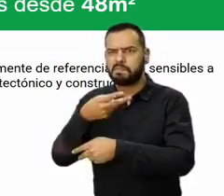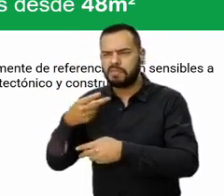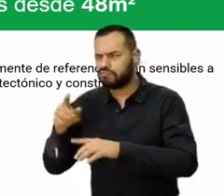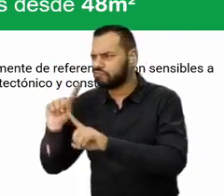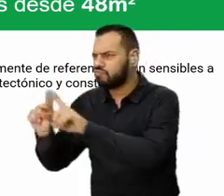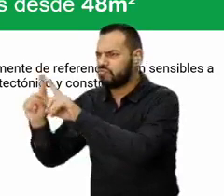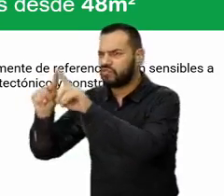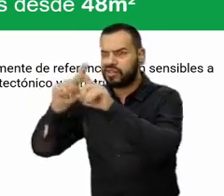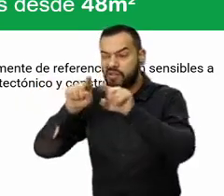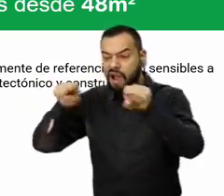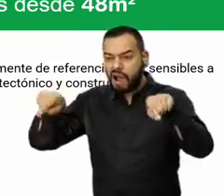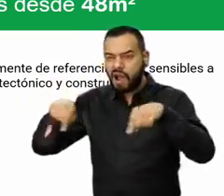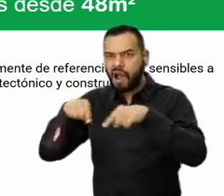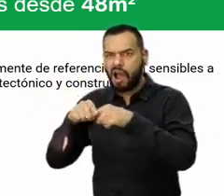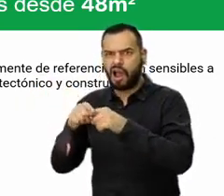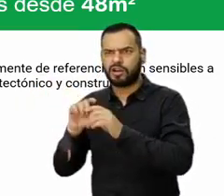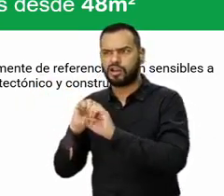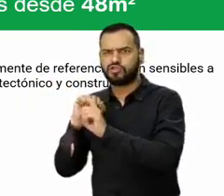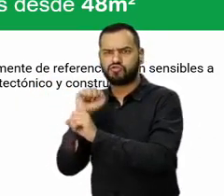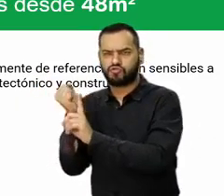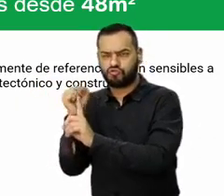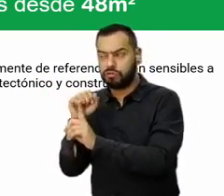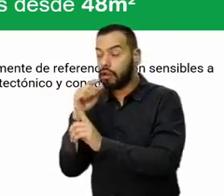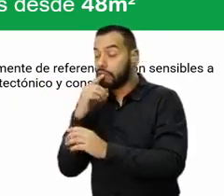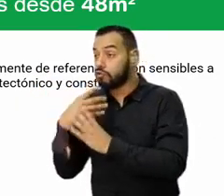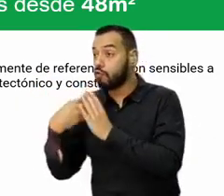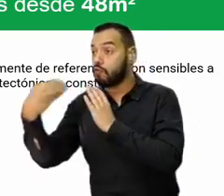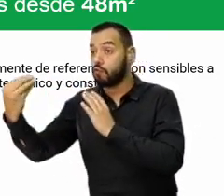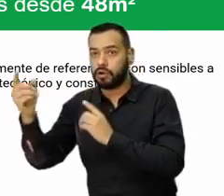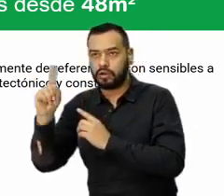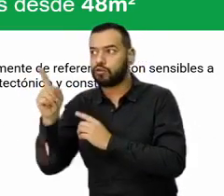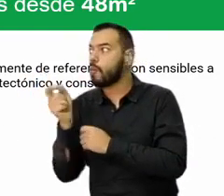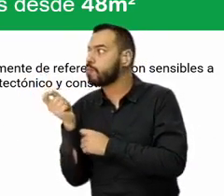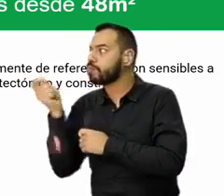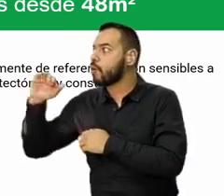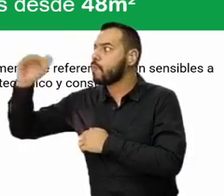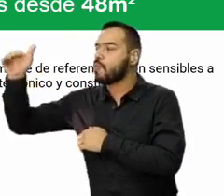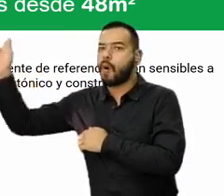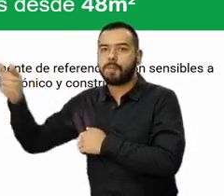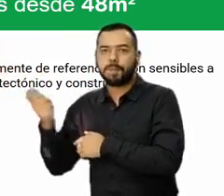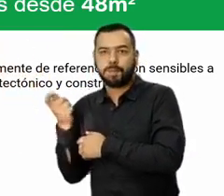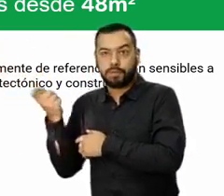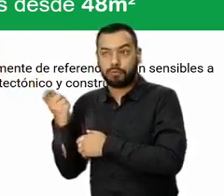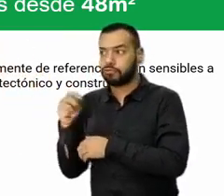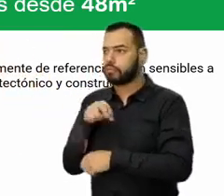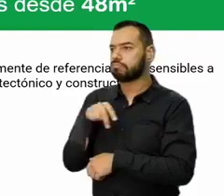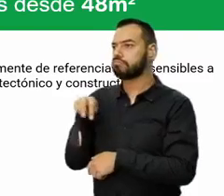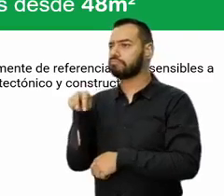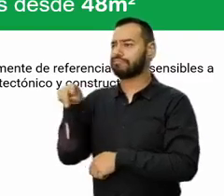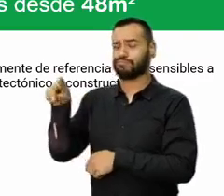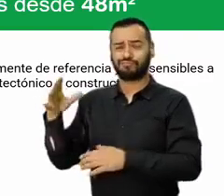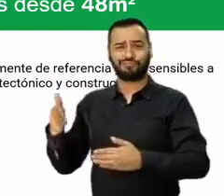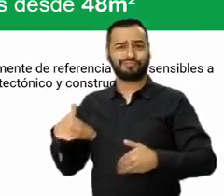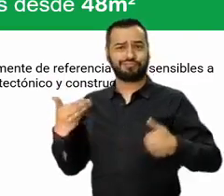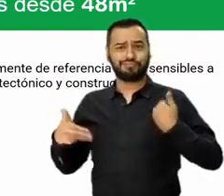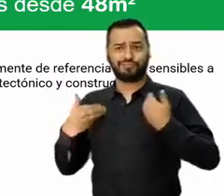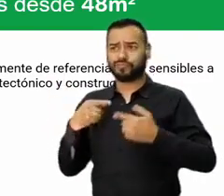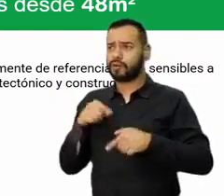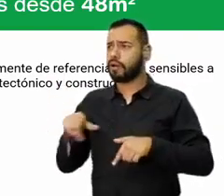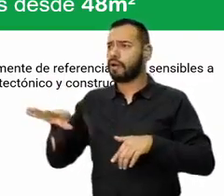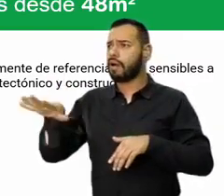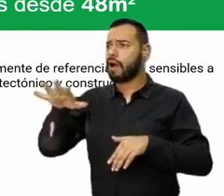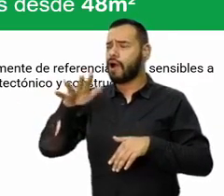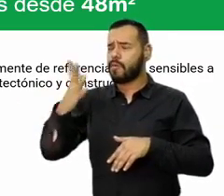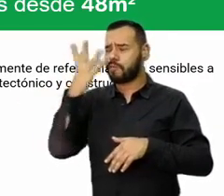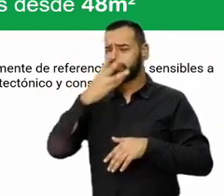todas las áreas sociales sin salir y tienes al lado tu reserva. Y caminas esplendorosamente. que uno está allí y es